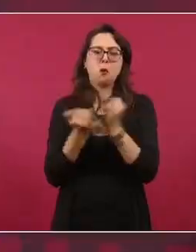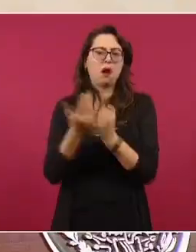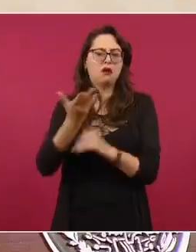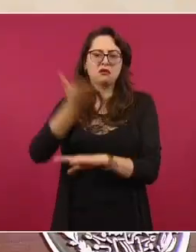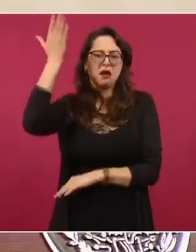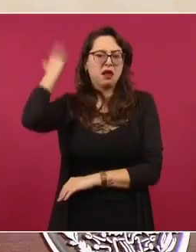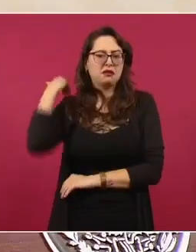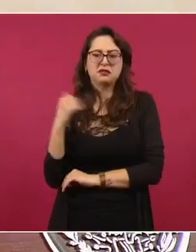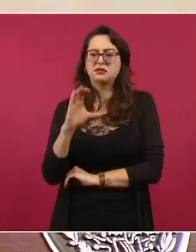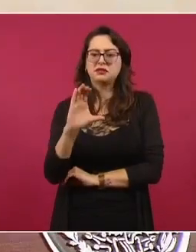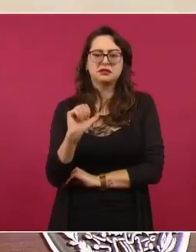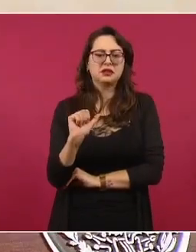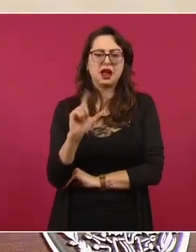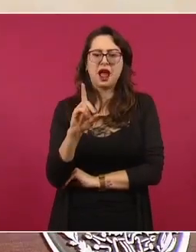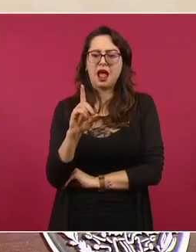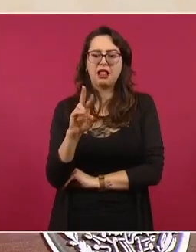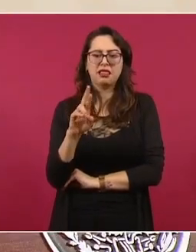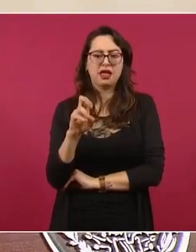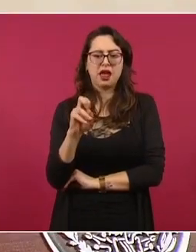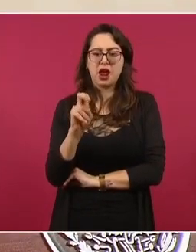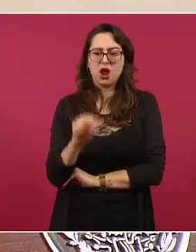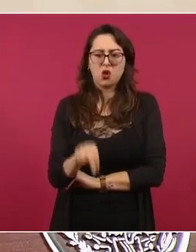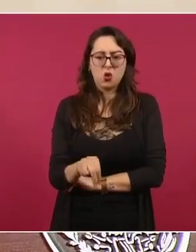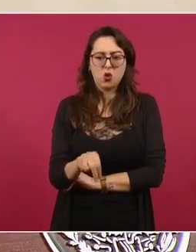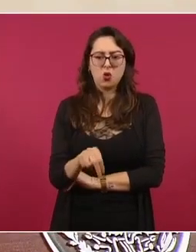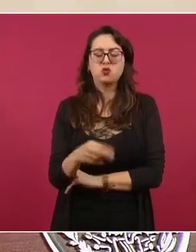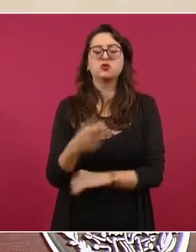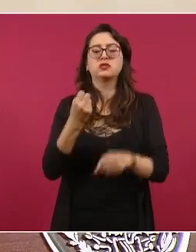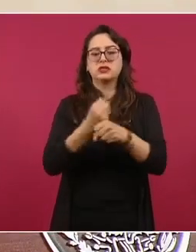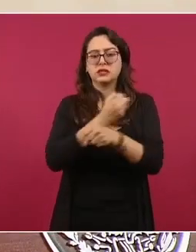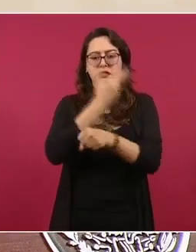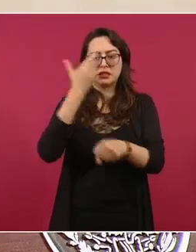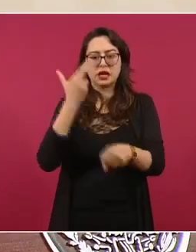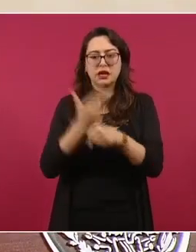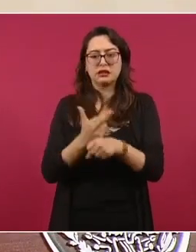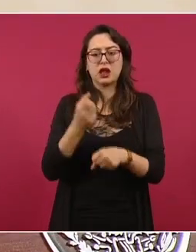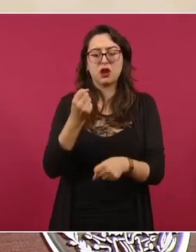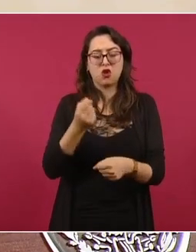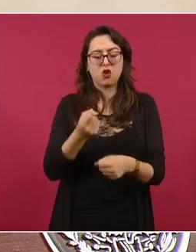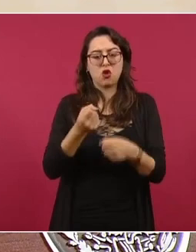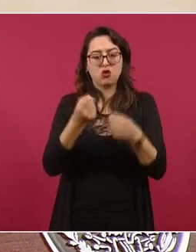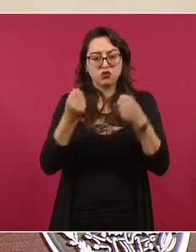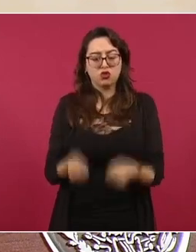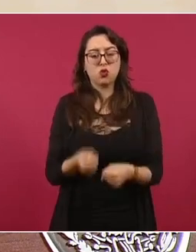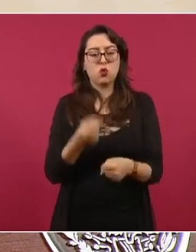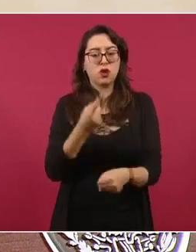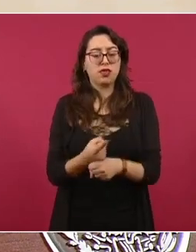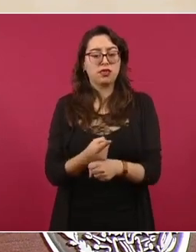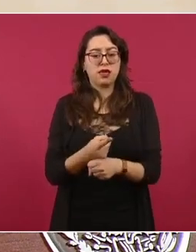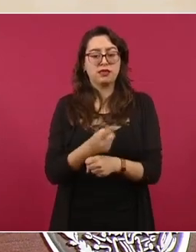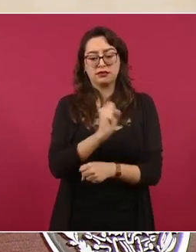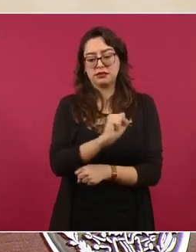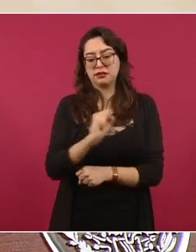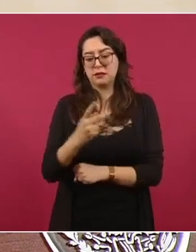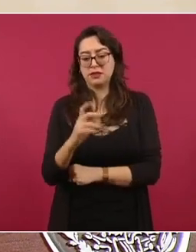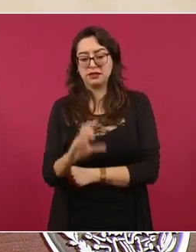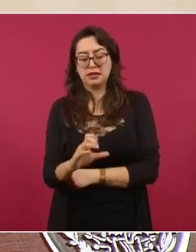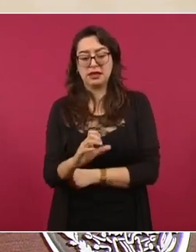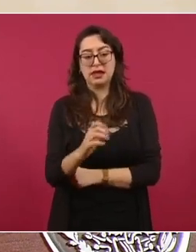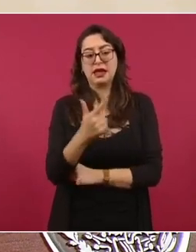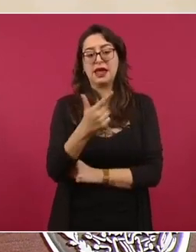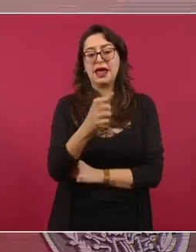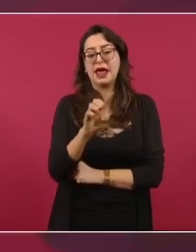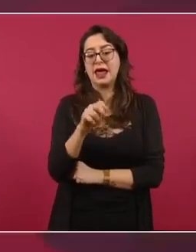y de su secretario de Seguridad. Genaro